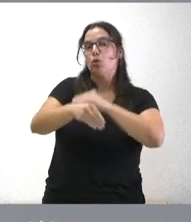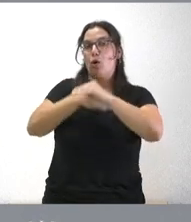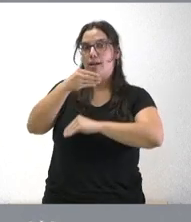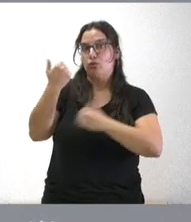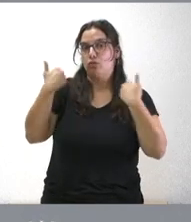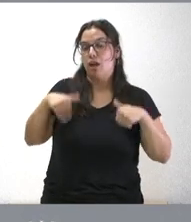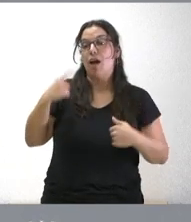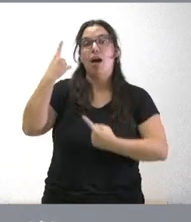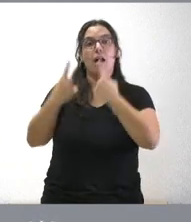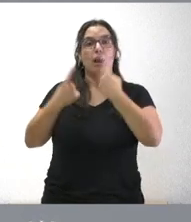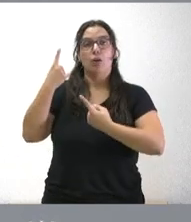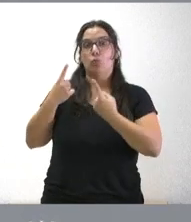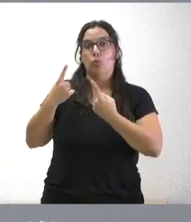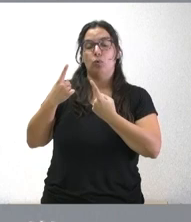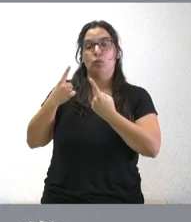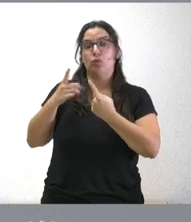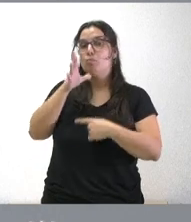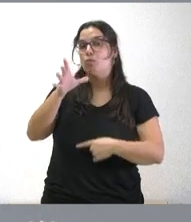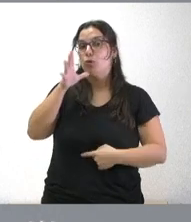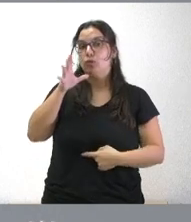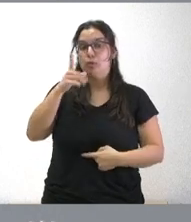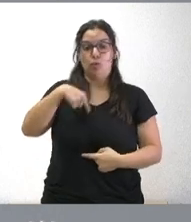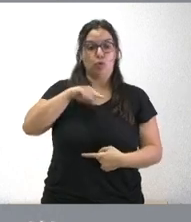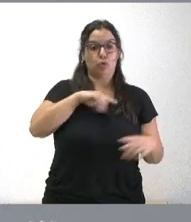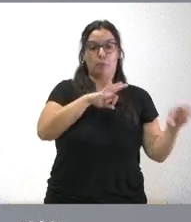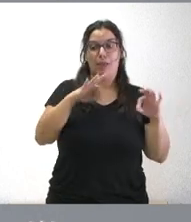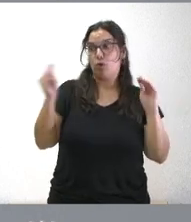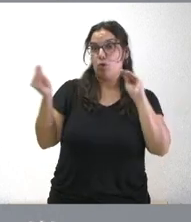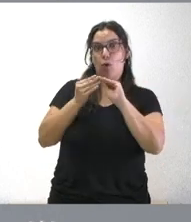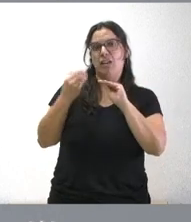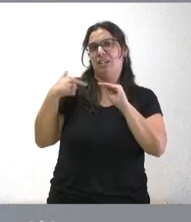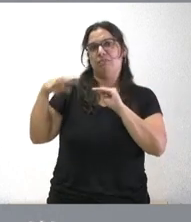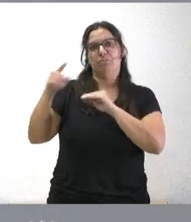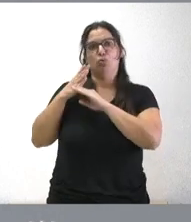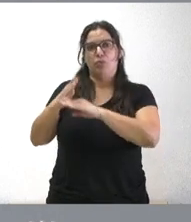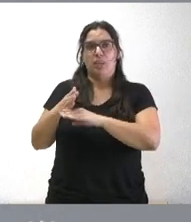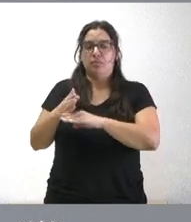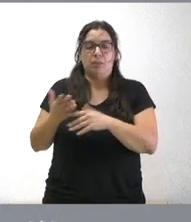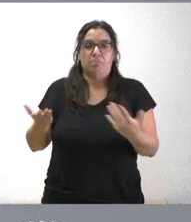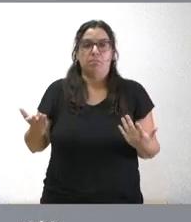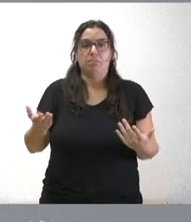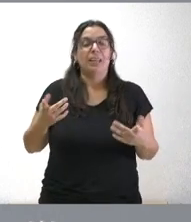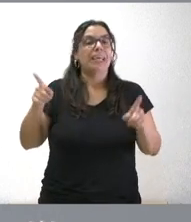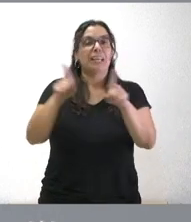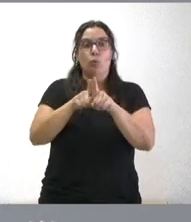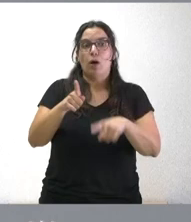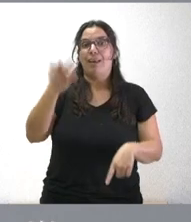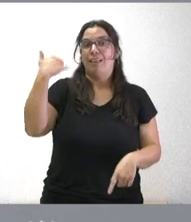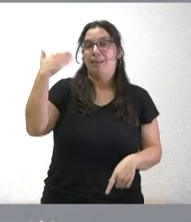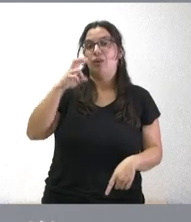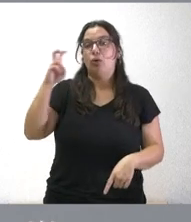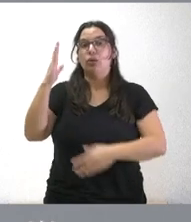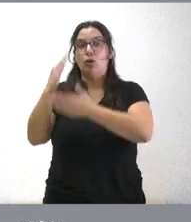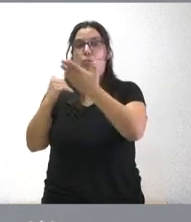ellas tienen los mismos fundamentos que el que nosotros estábamos preparando era suficiente para el caso de Castilla y León igual que fue suficiente para aquellas